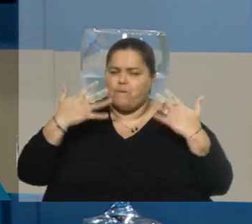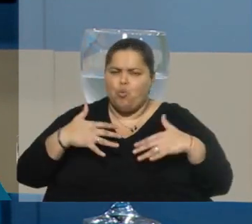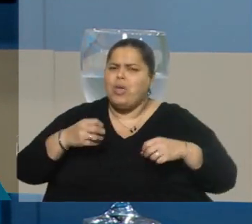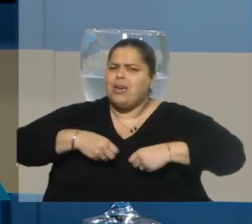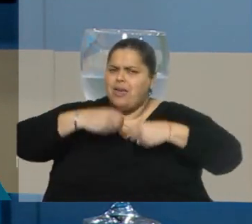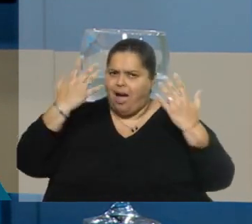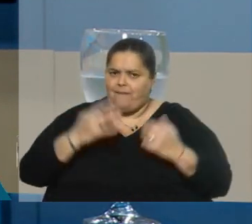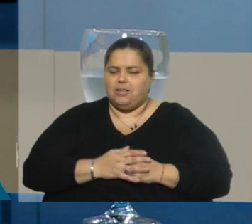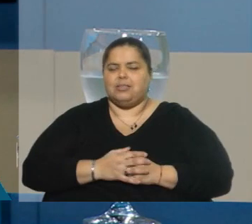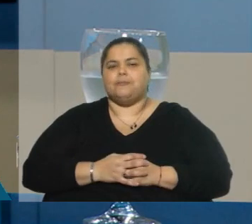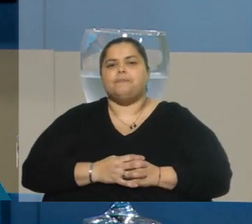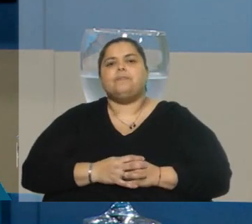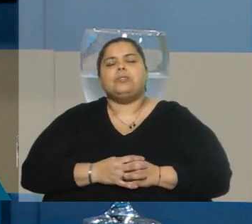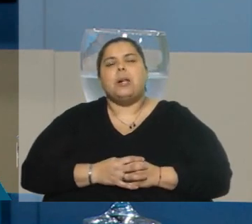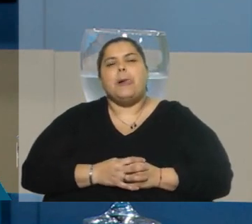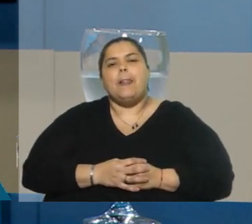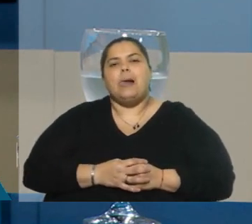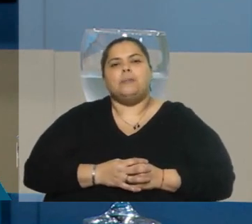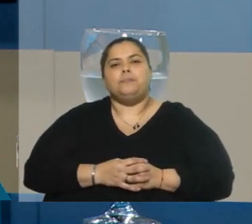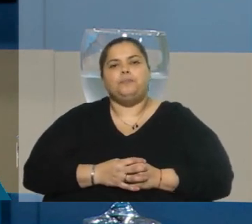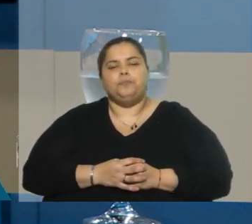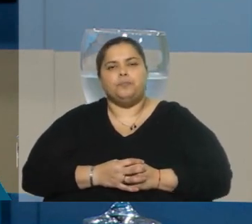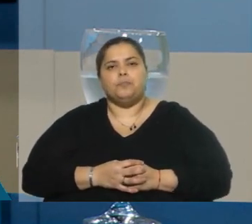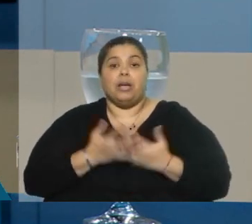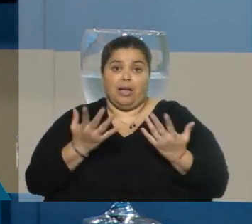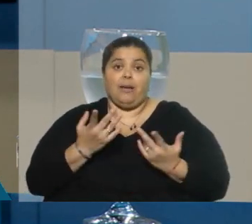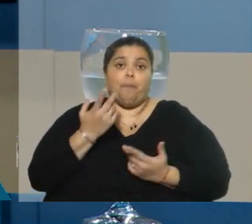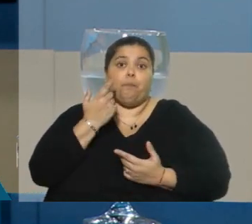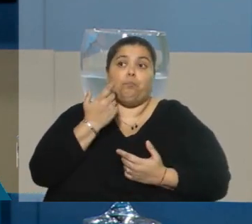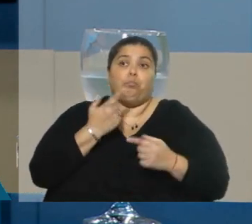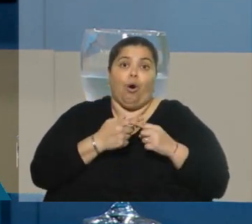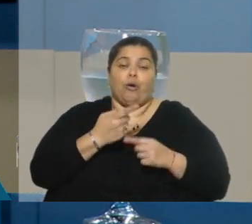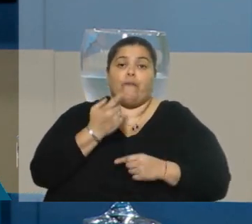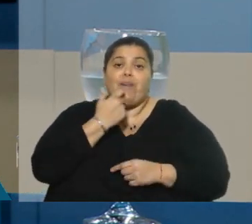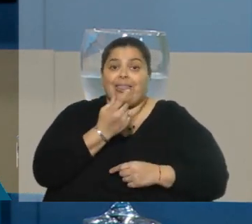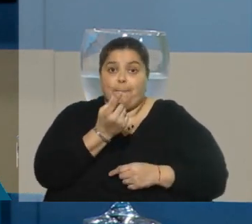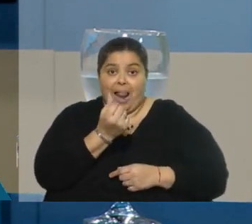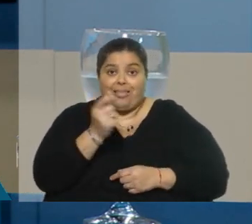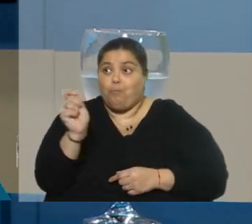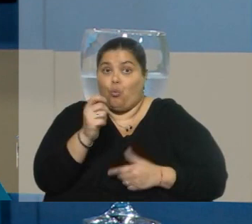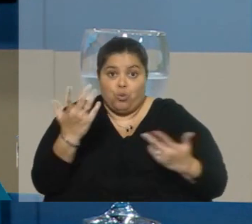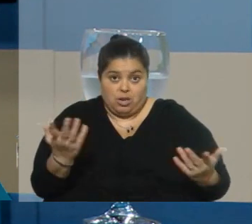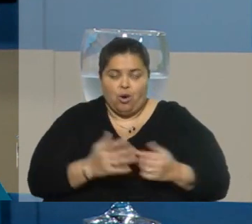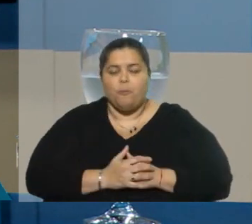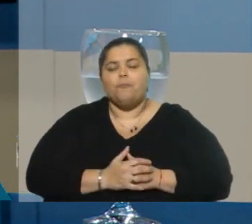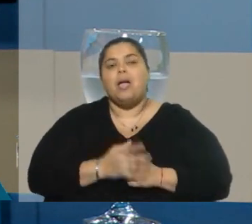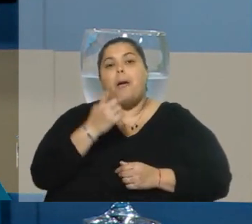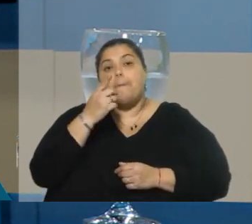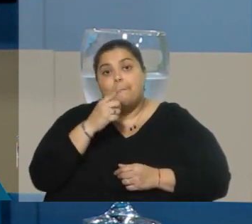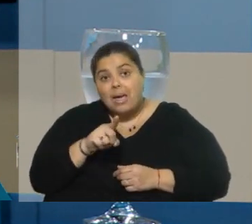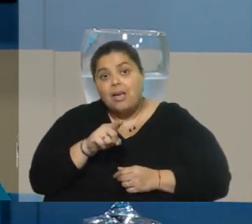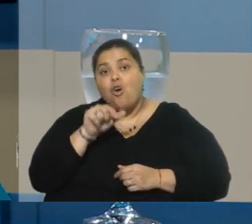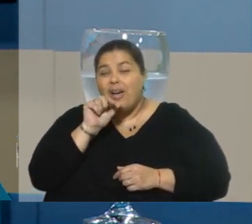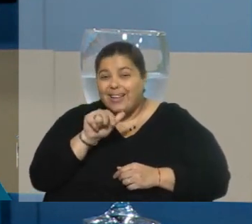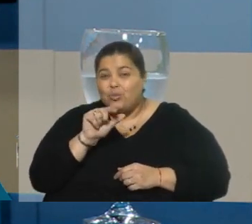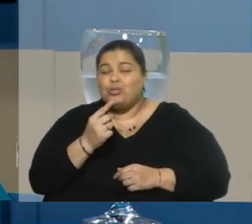involucraron muchos recursos, sin ninguna duda, recursos públicos, y que por lo tanto eso nos obligó a actuar. Ahora, es en algún sentido la excepción que confirma